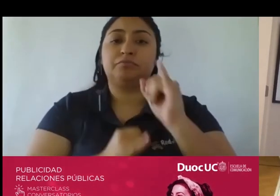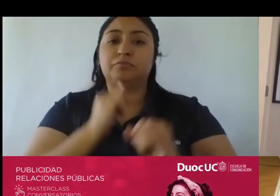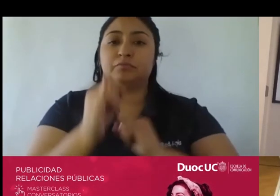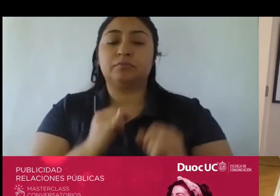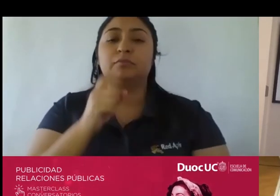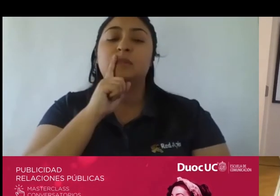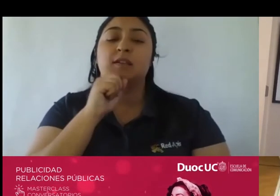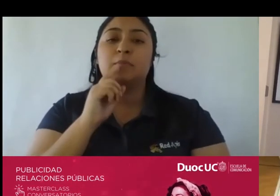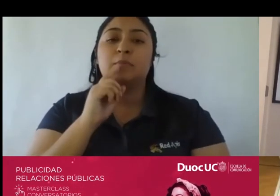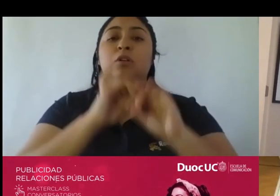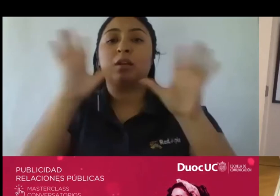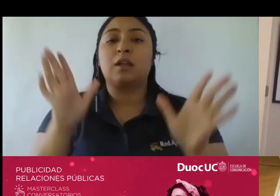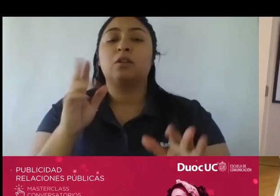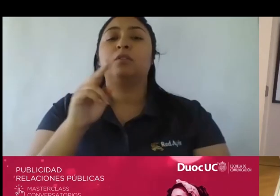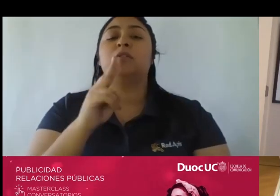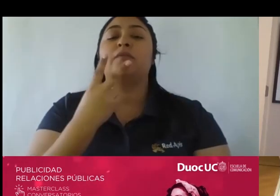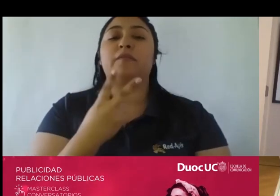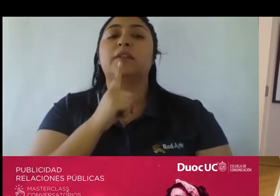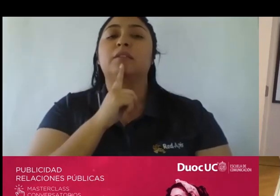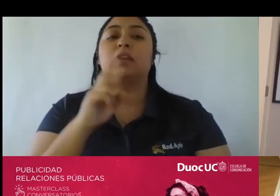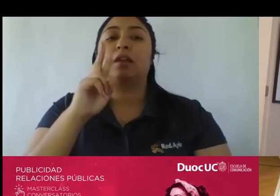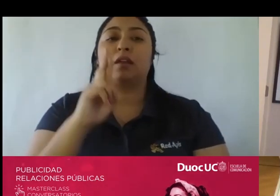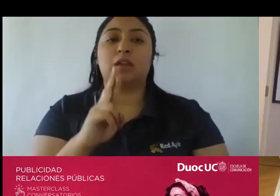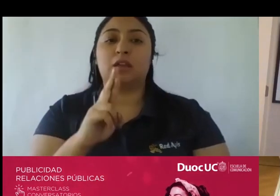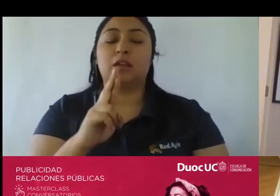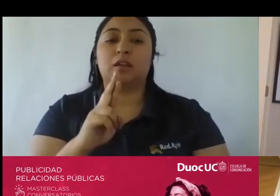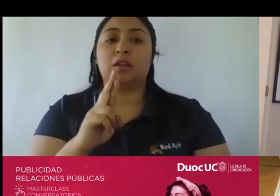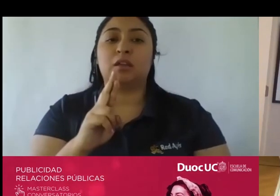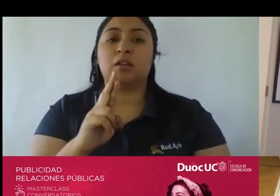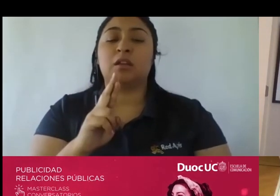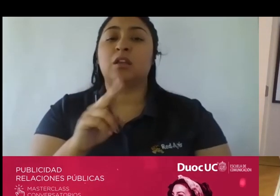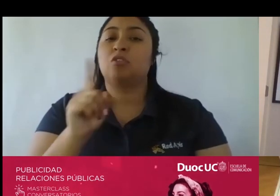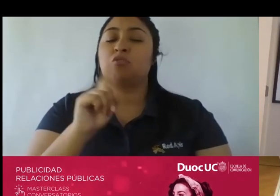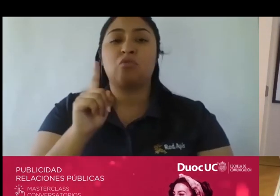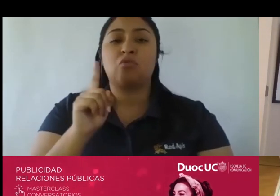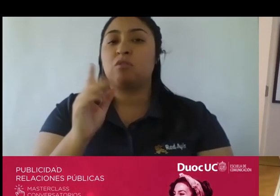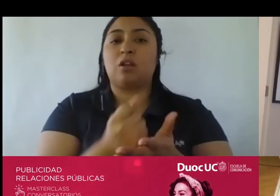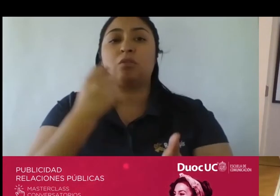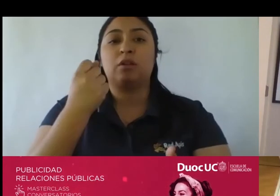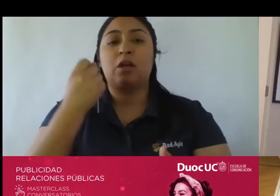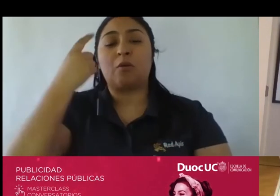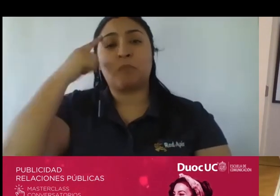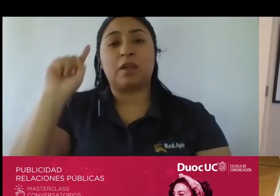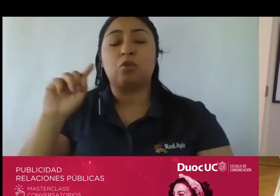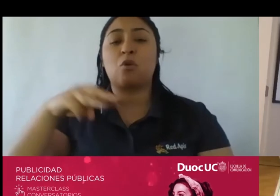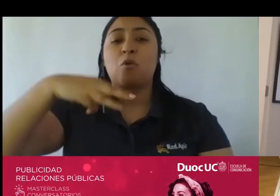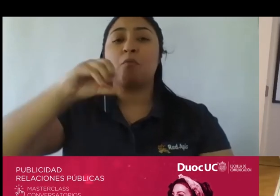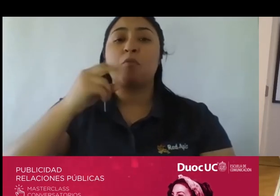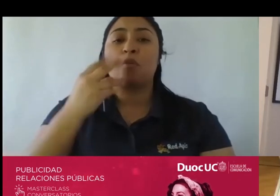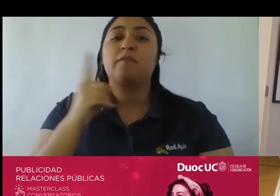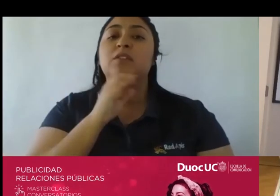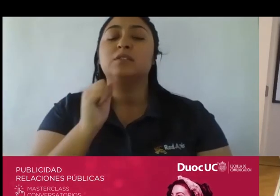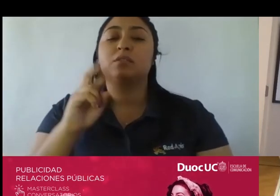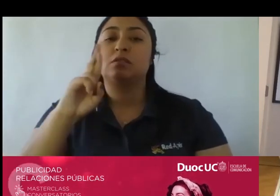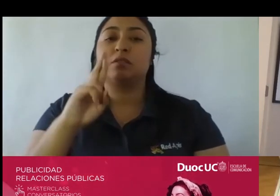BTR no ha dado el ancho pero Movistar si bien ha presentado un buen servicio al momento de fallar tampoco ha contado con una buena capacidad